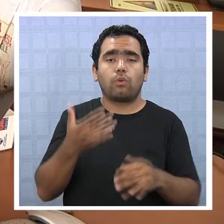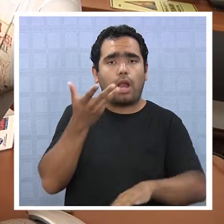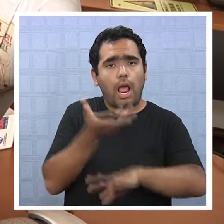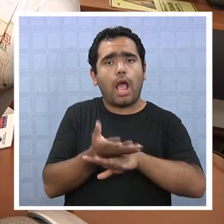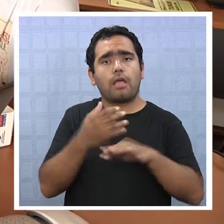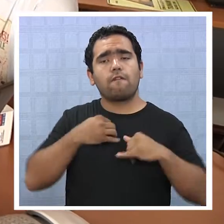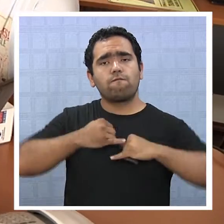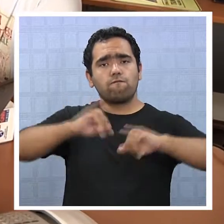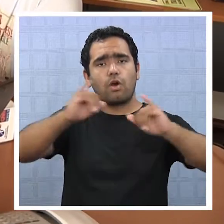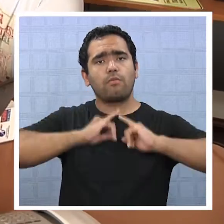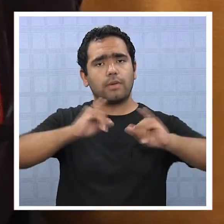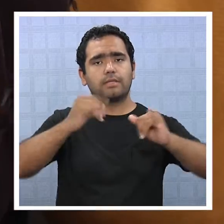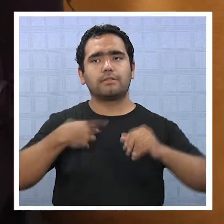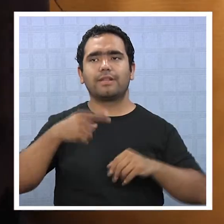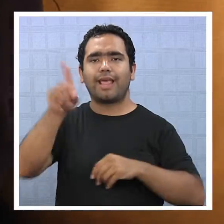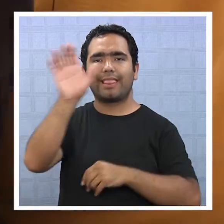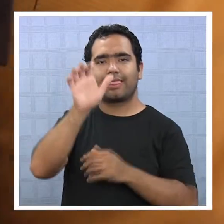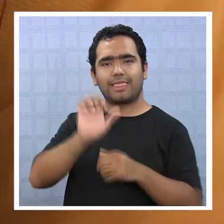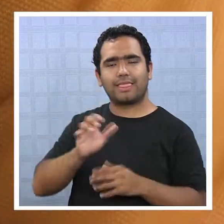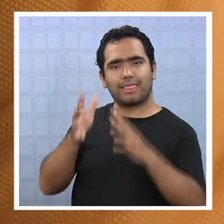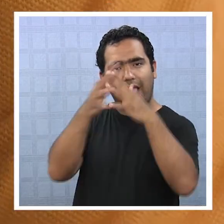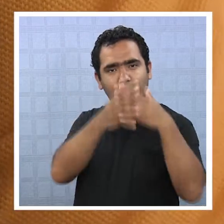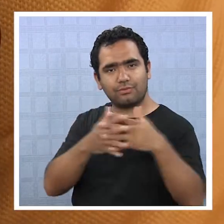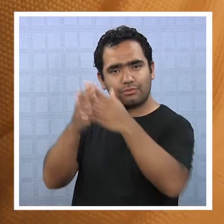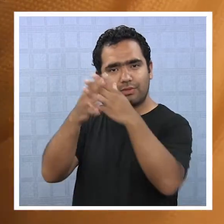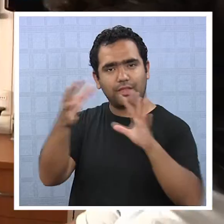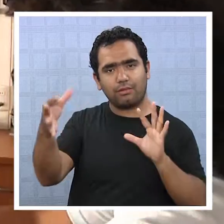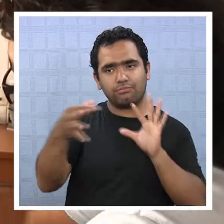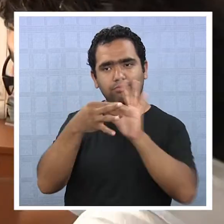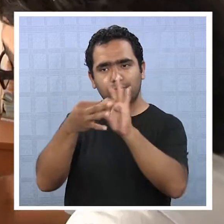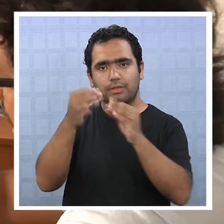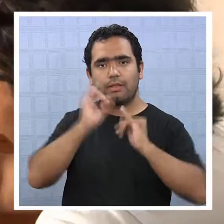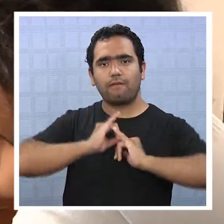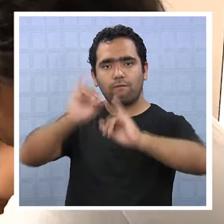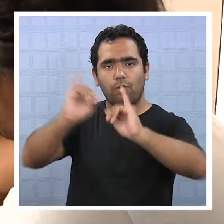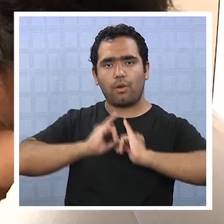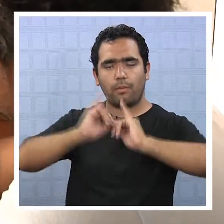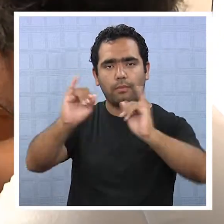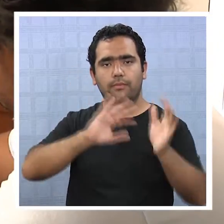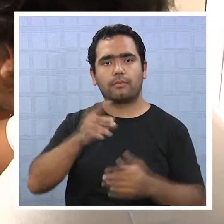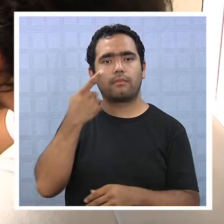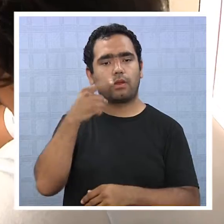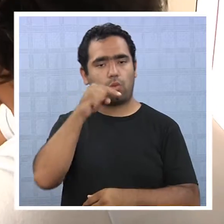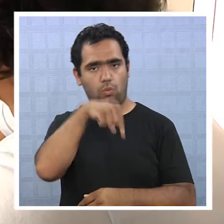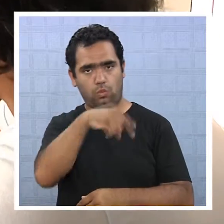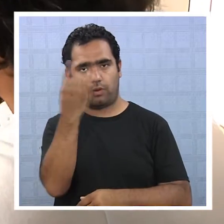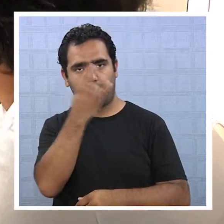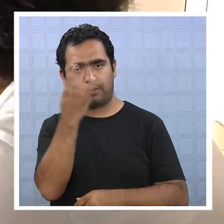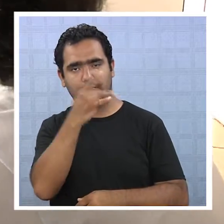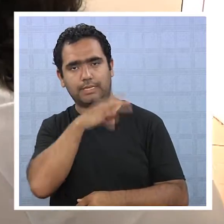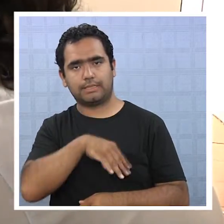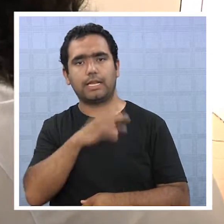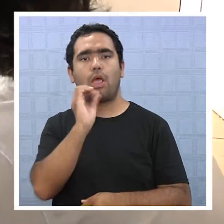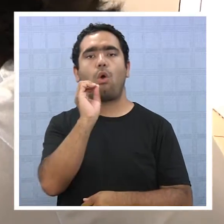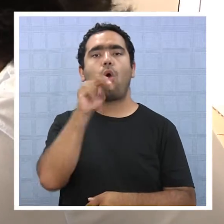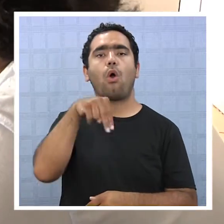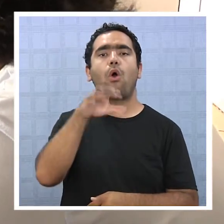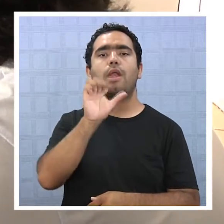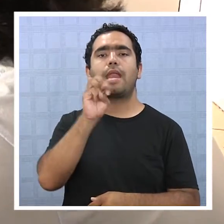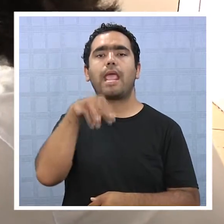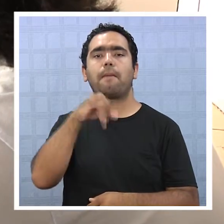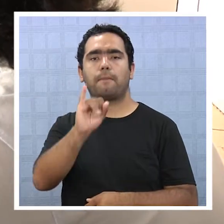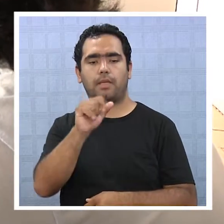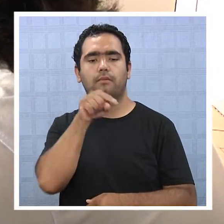actualmente hay un cruce de información desde Estados Unidos, pero que la proporcionada por sismología de la Universidad de Chile es la utilizada por ONEMI.